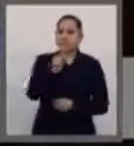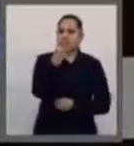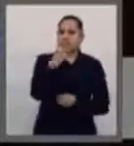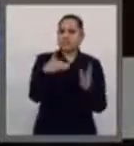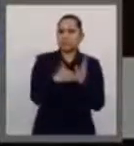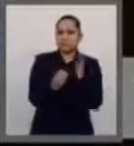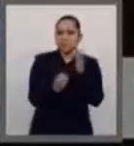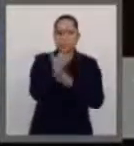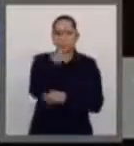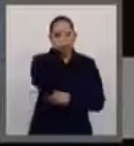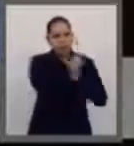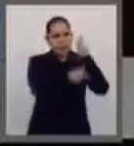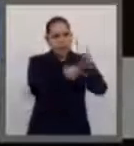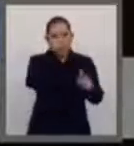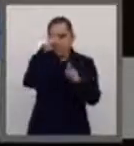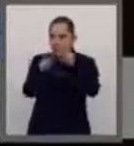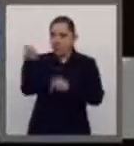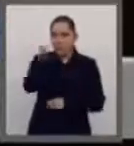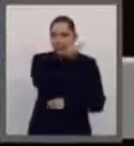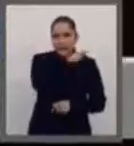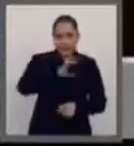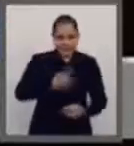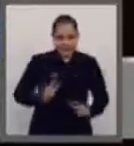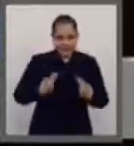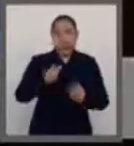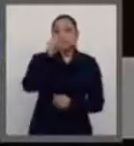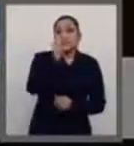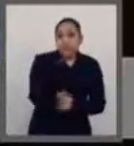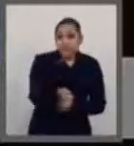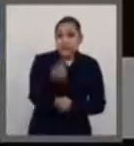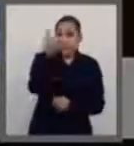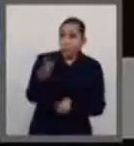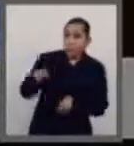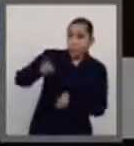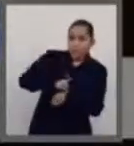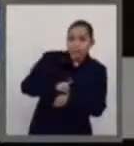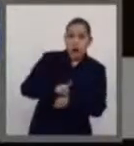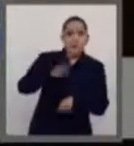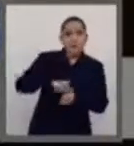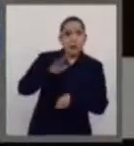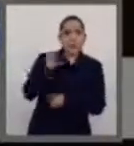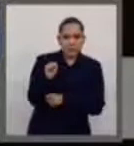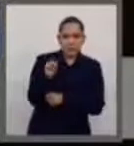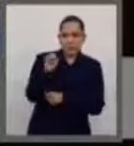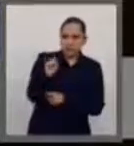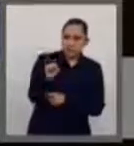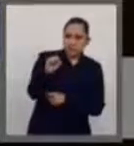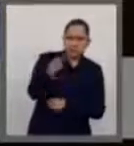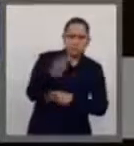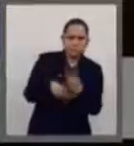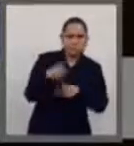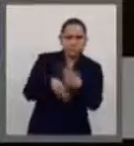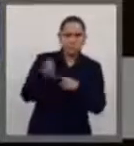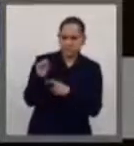Es decir, 60 nuevos casos al día. En cuanto a la mortalidad